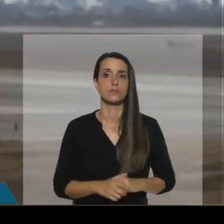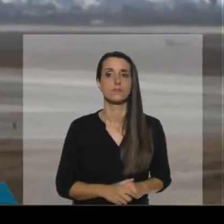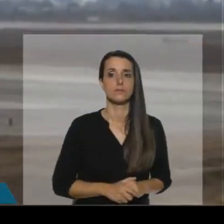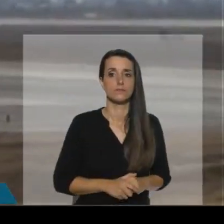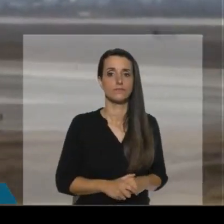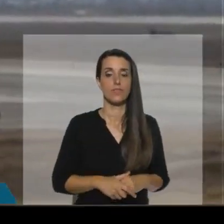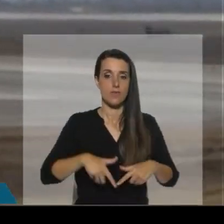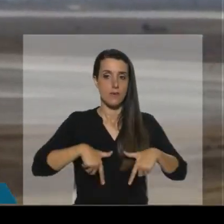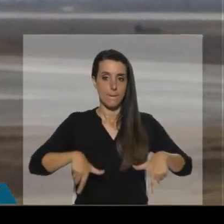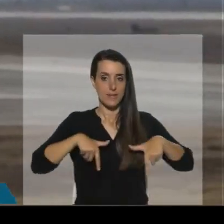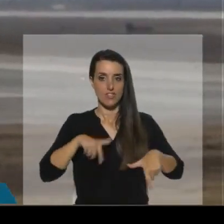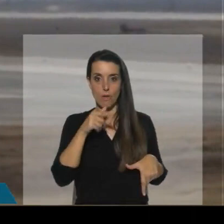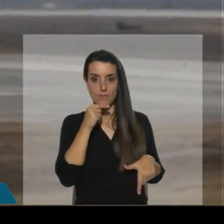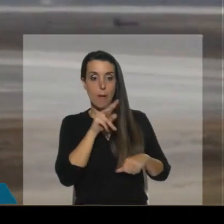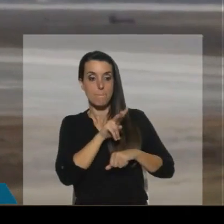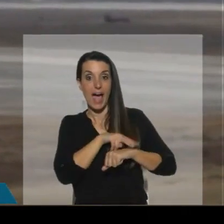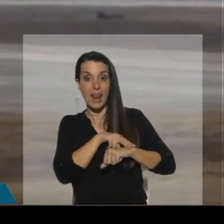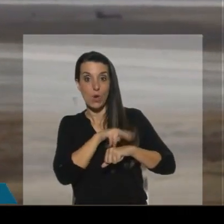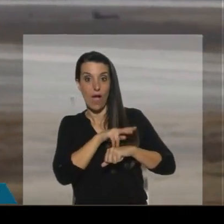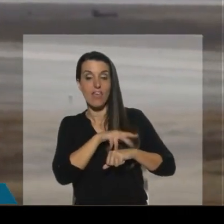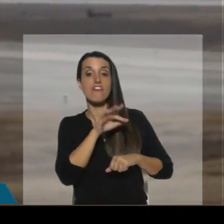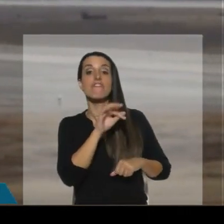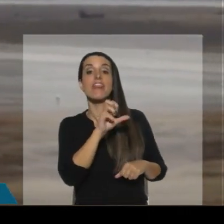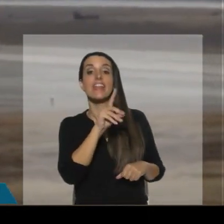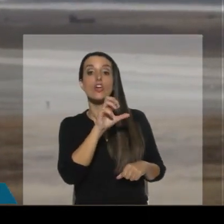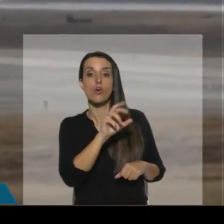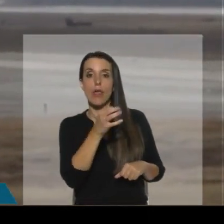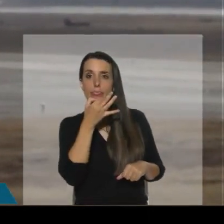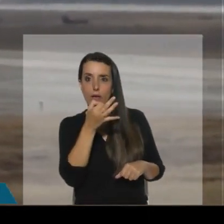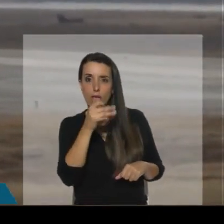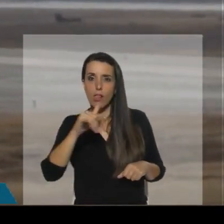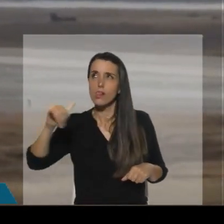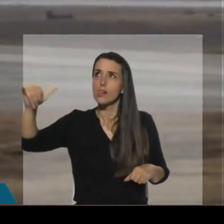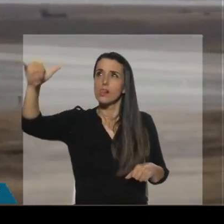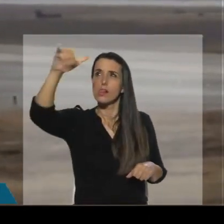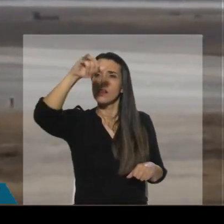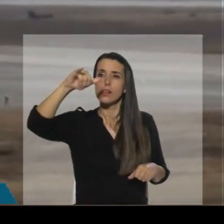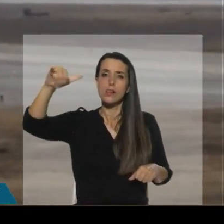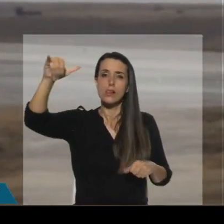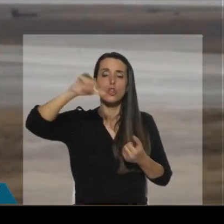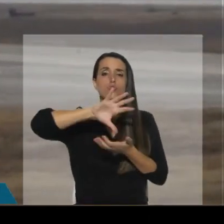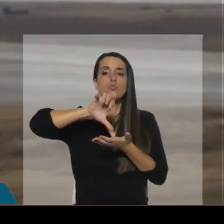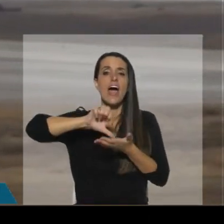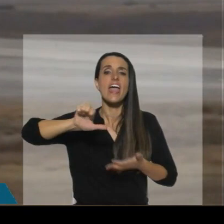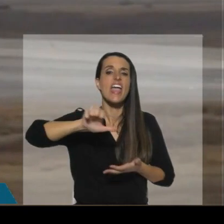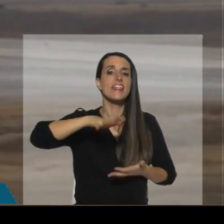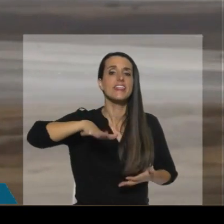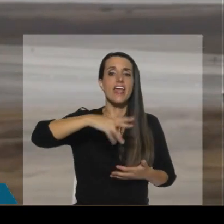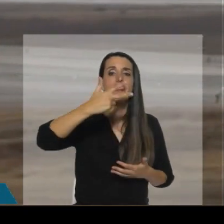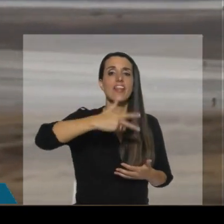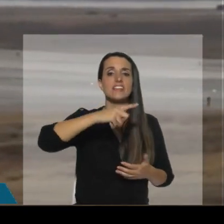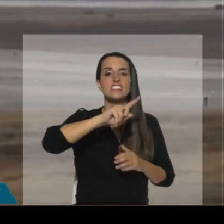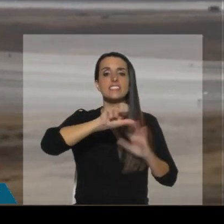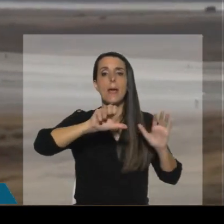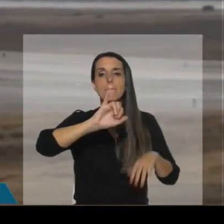El ministro del interior de Paraguay, Federico González, dijo que la aeronave aterrizó en Ciudad del Este entre el 13 y el